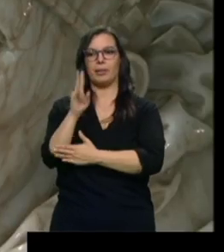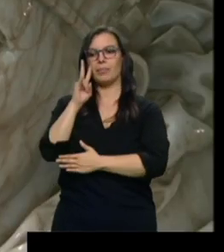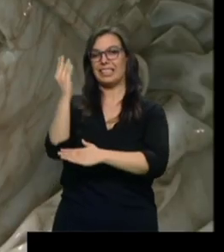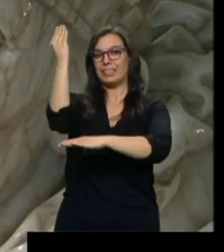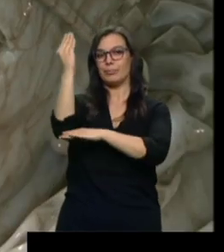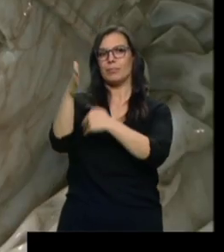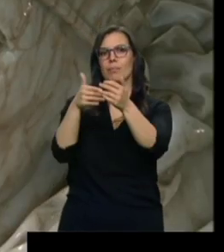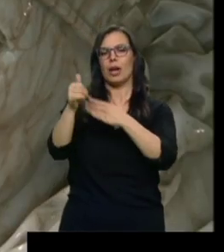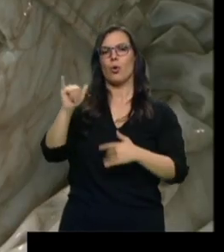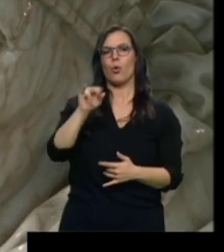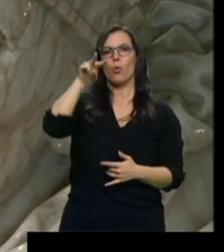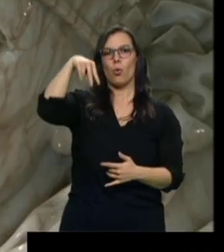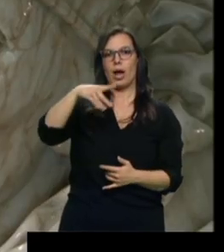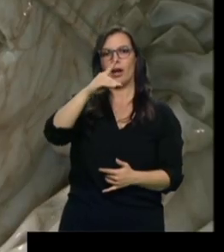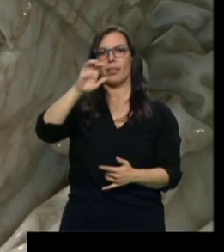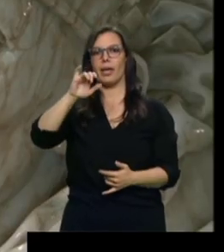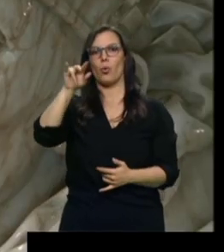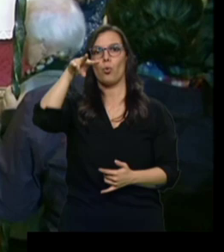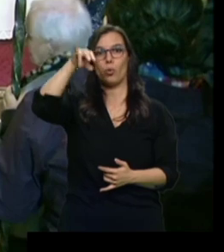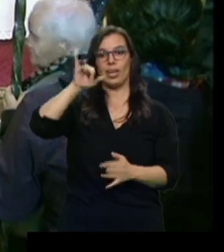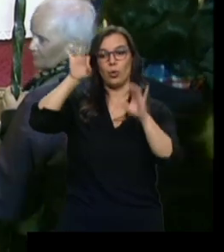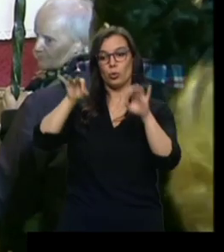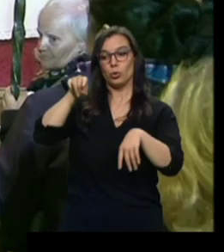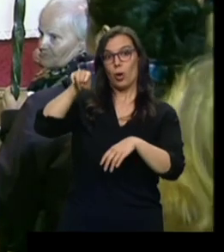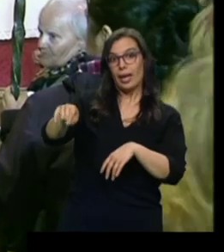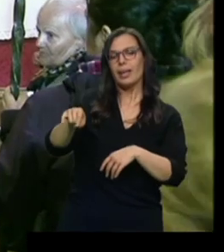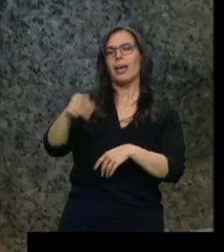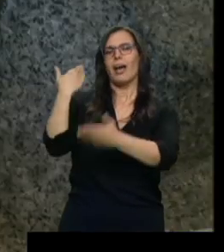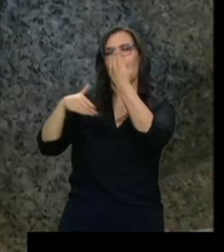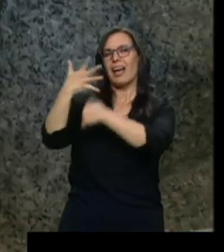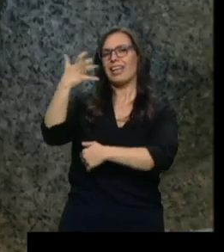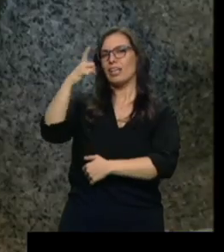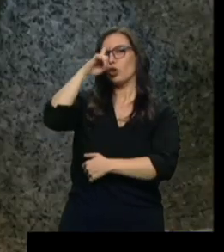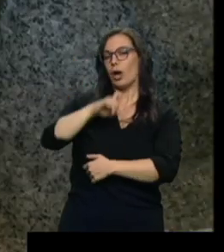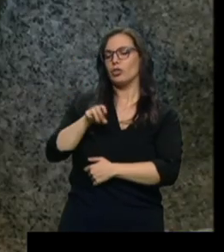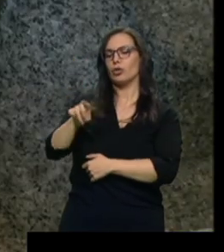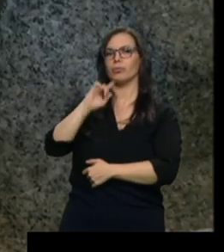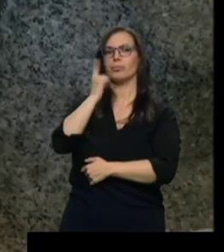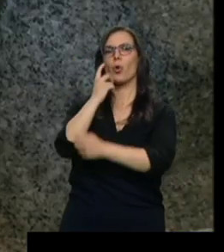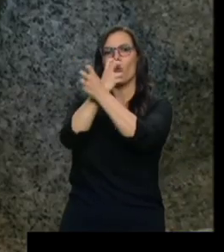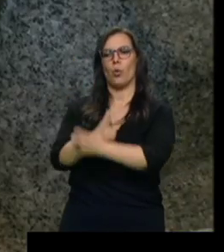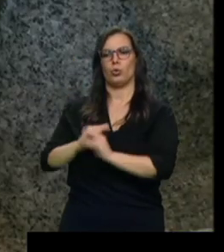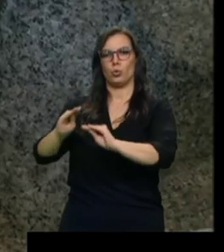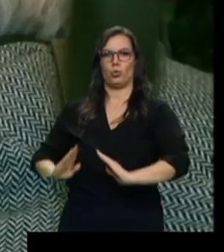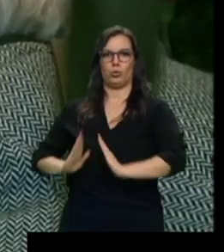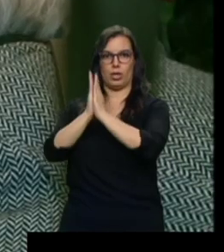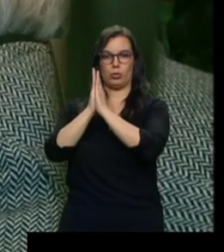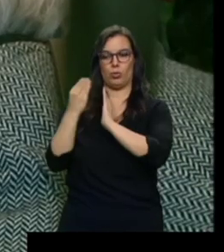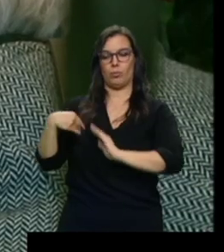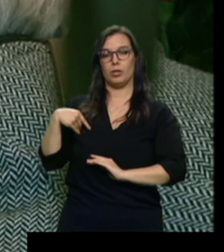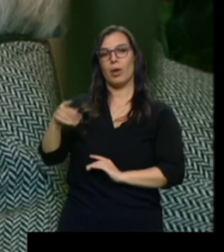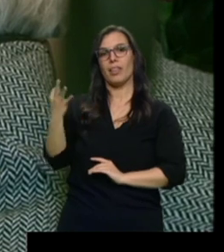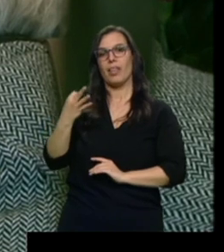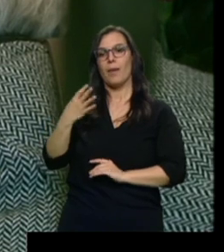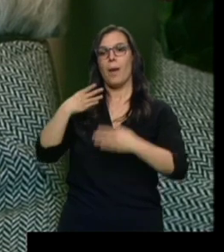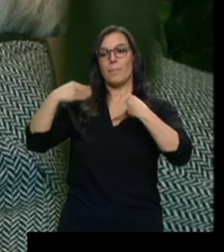500 años se encontraron los restos del santo. Aquí la tradición dice que hay que introducir un pañuelo y pedir tres deseos, al que fue uno